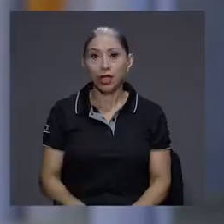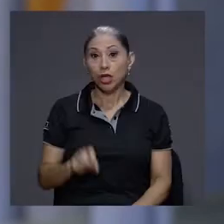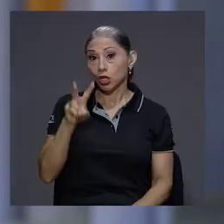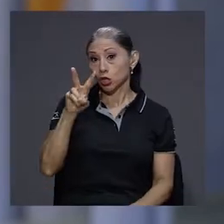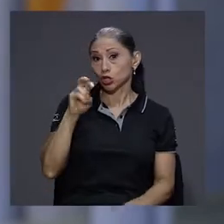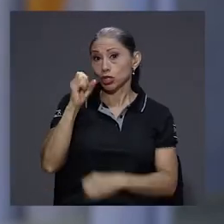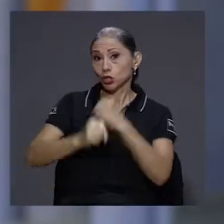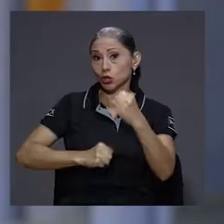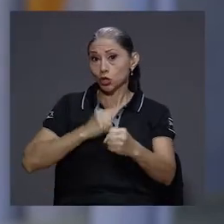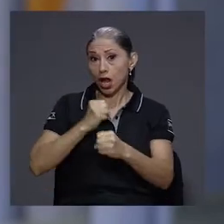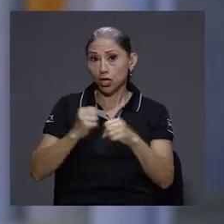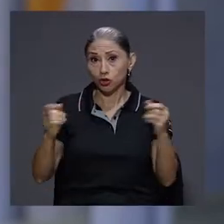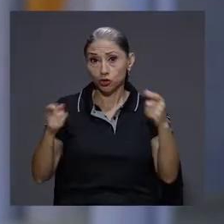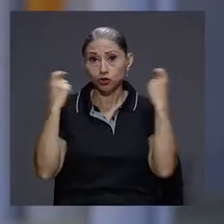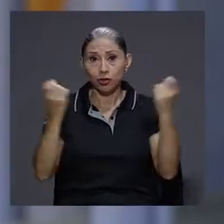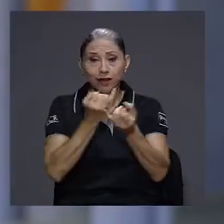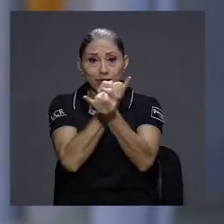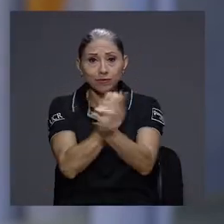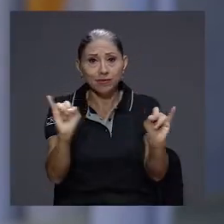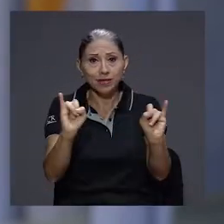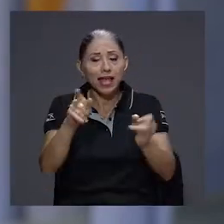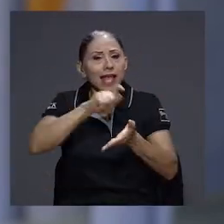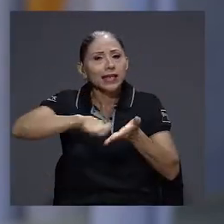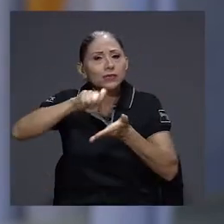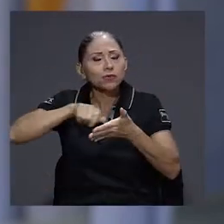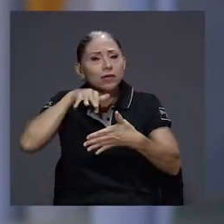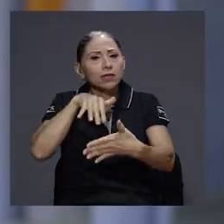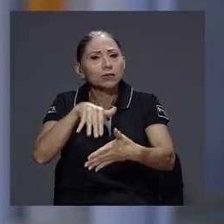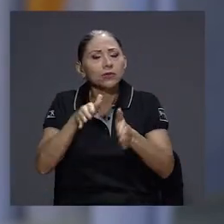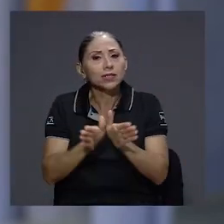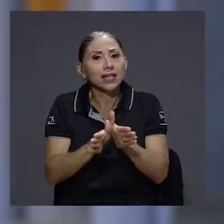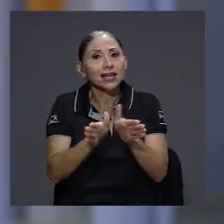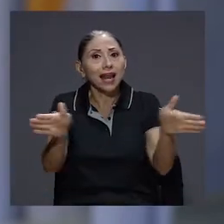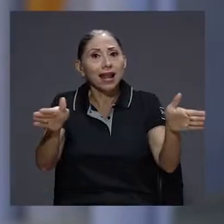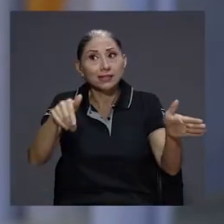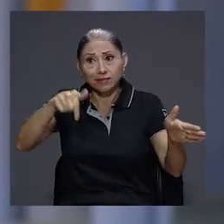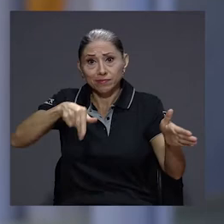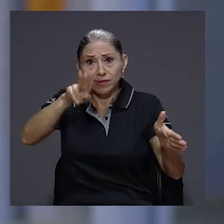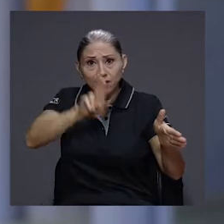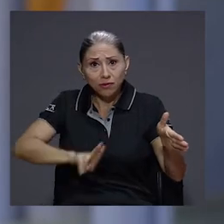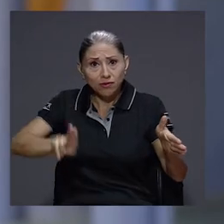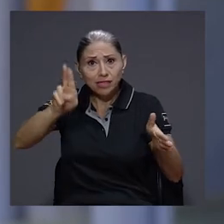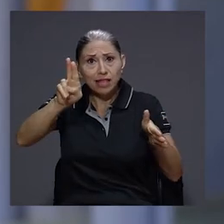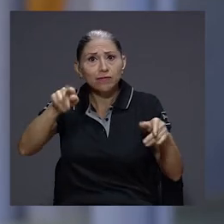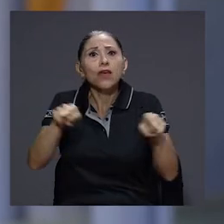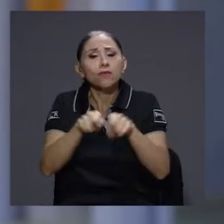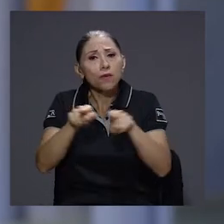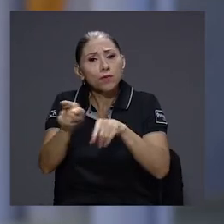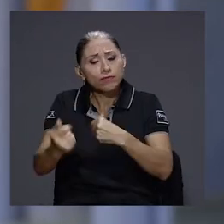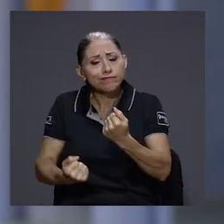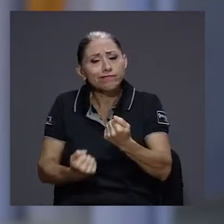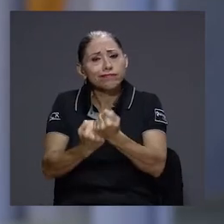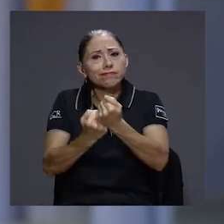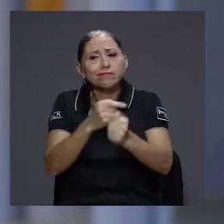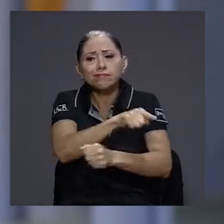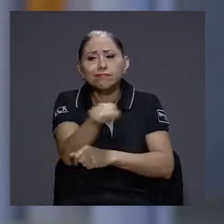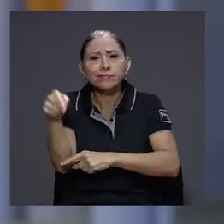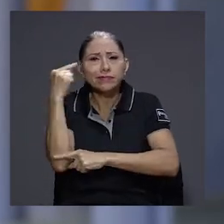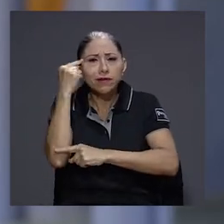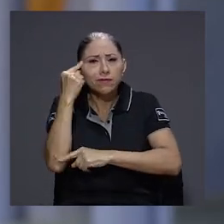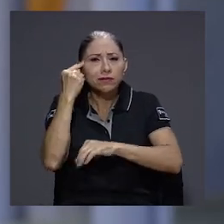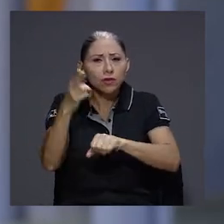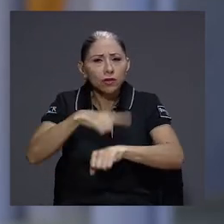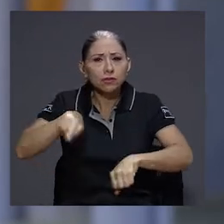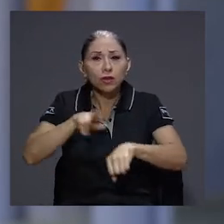En el Bicentenario de Nuestra Independencia, la Escuela de Estudios Generales de nuestra universidad se ha sumado a la reflexión nacional con una